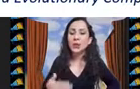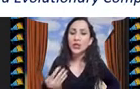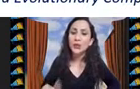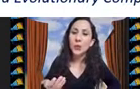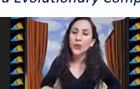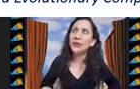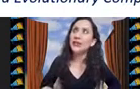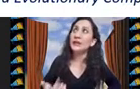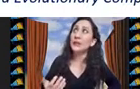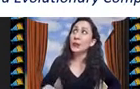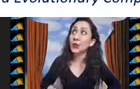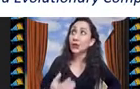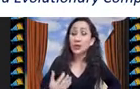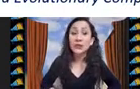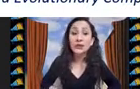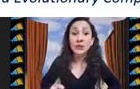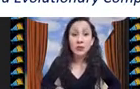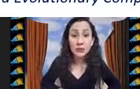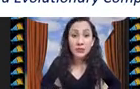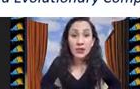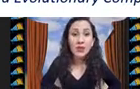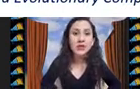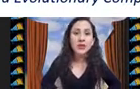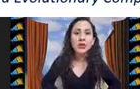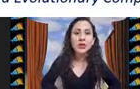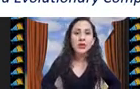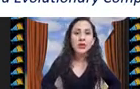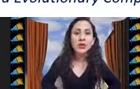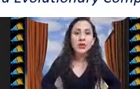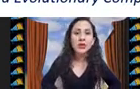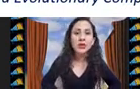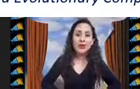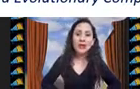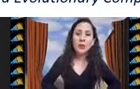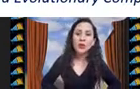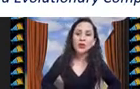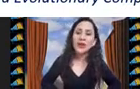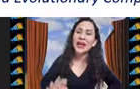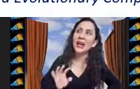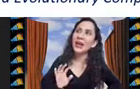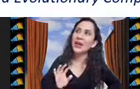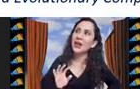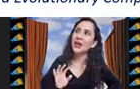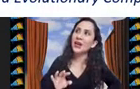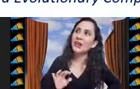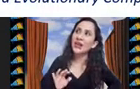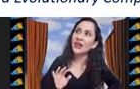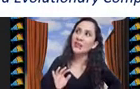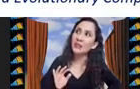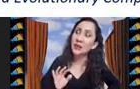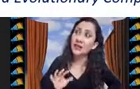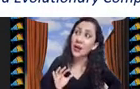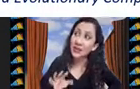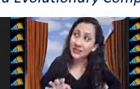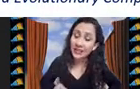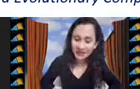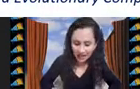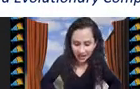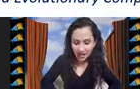bien se han hecho muchas propuestas de métodos heurísticos y metahorísticos digamos que las